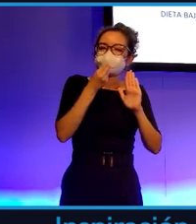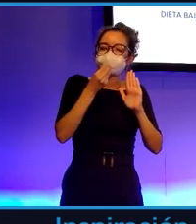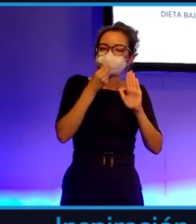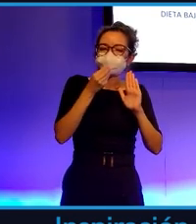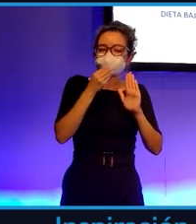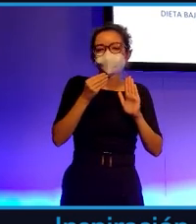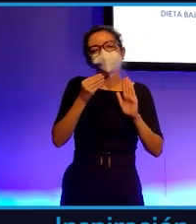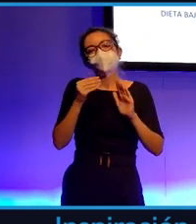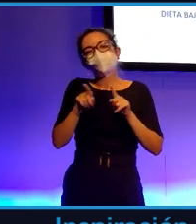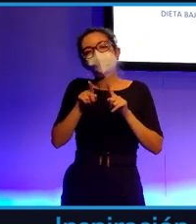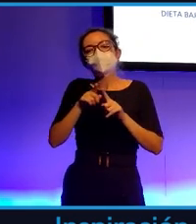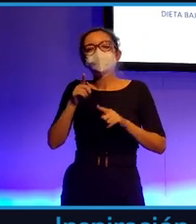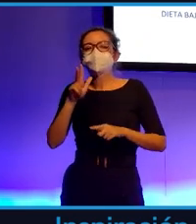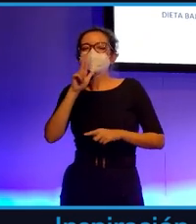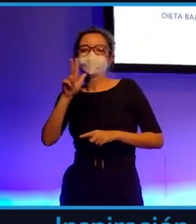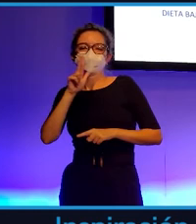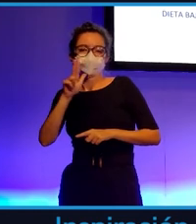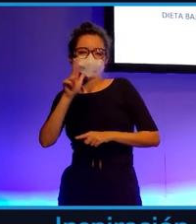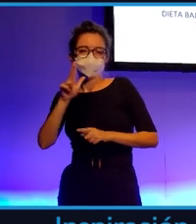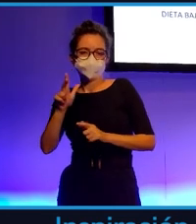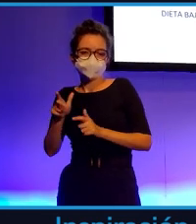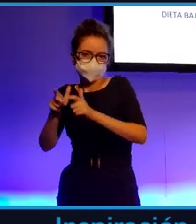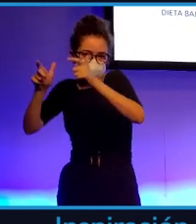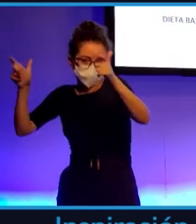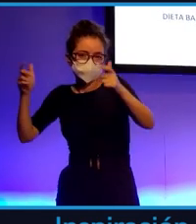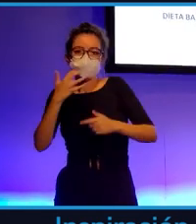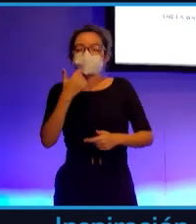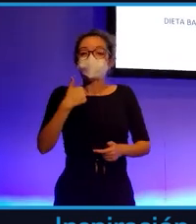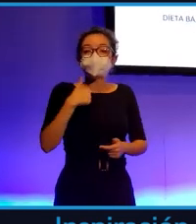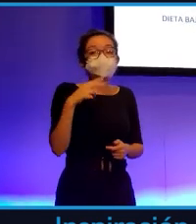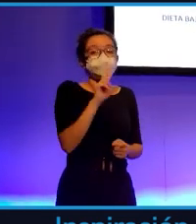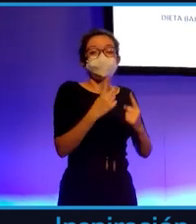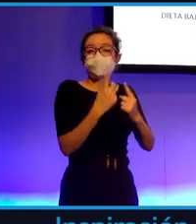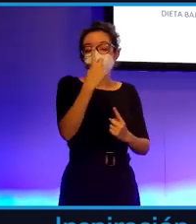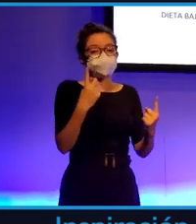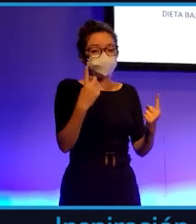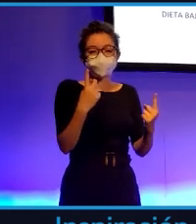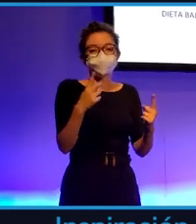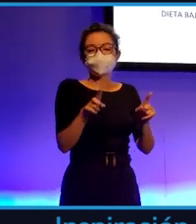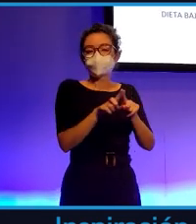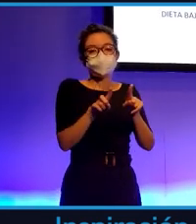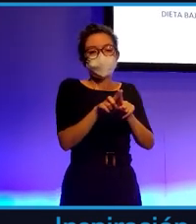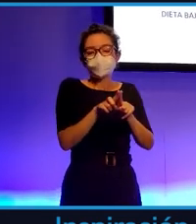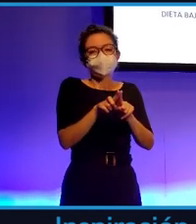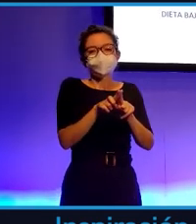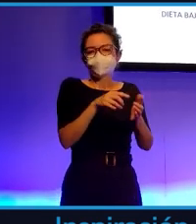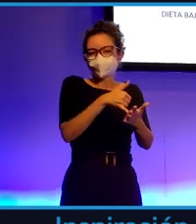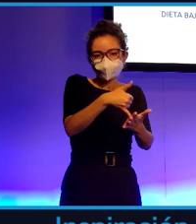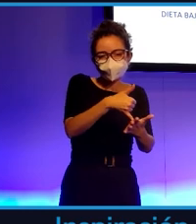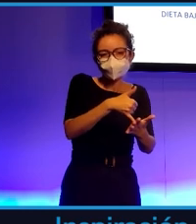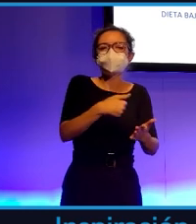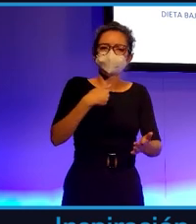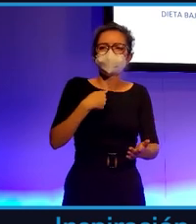carbohidratos. Si, por ejemplo, yo sé que tengo déficit de ciertas vitaminas, podré suplementarme o incluso